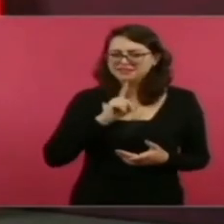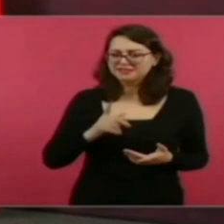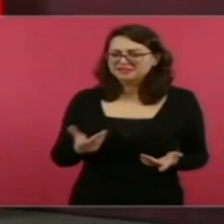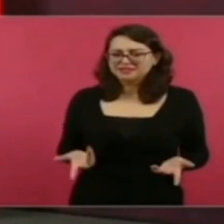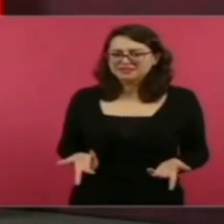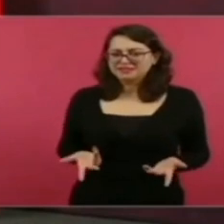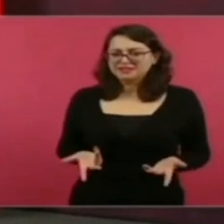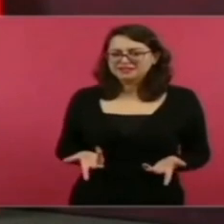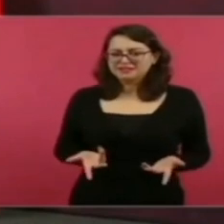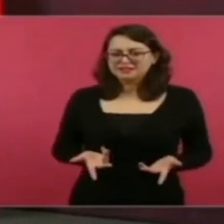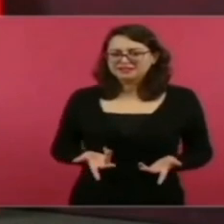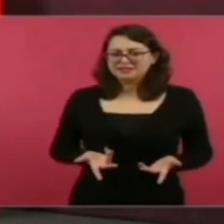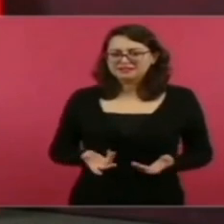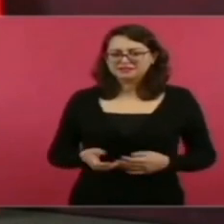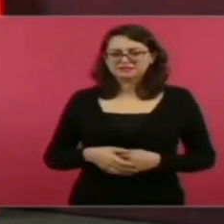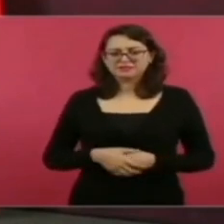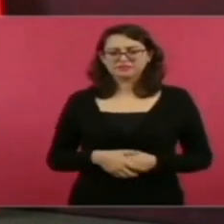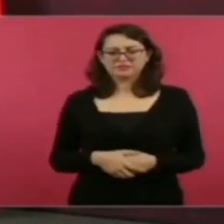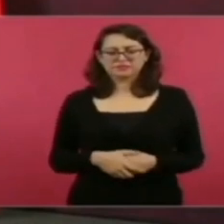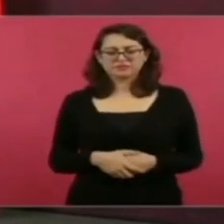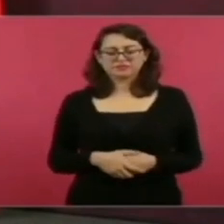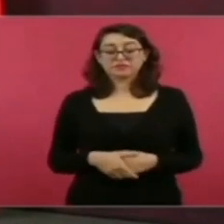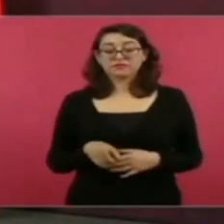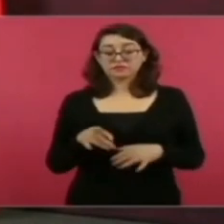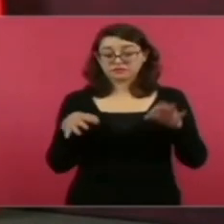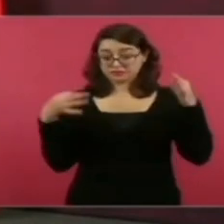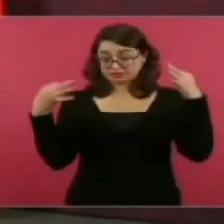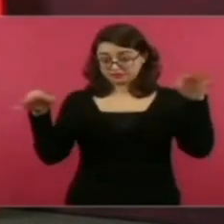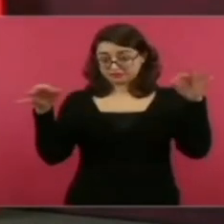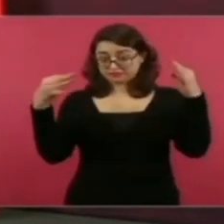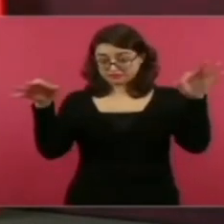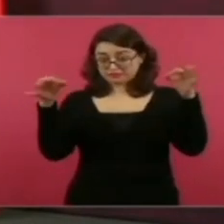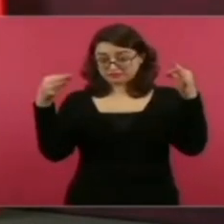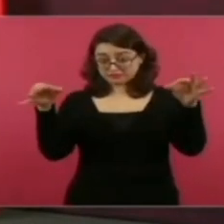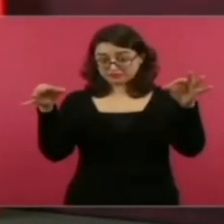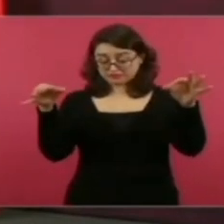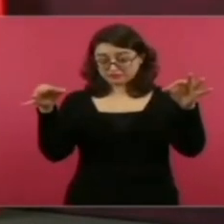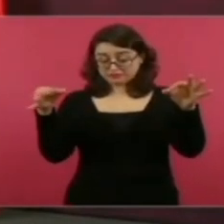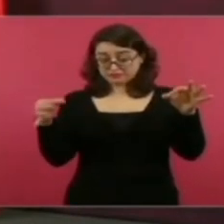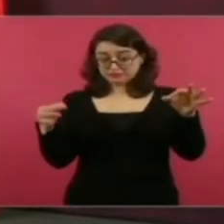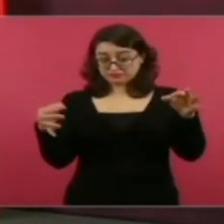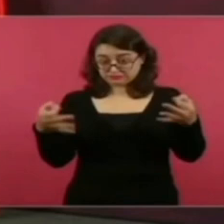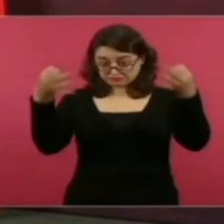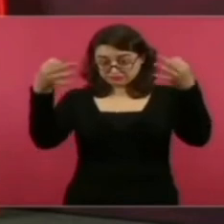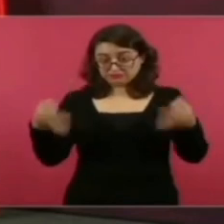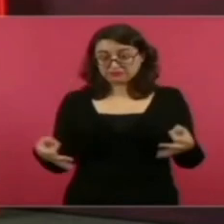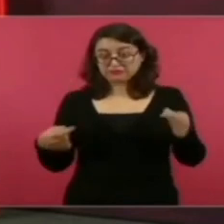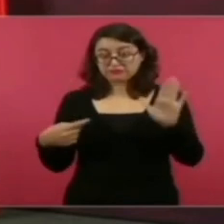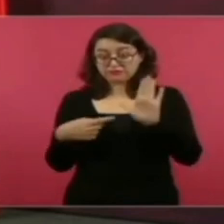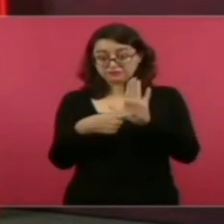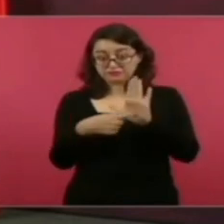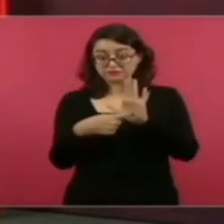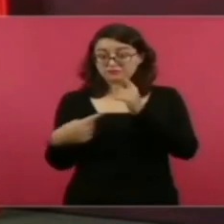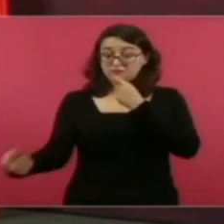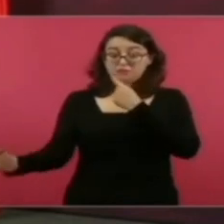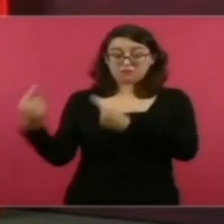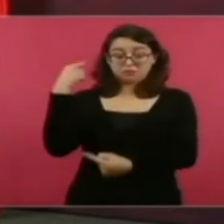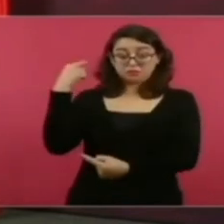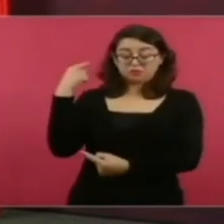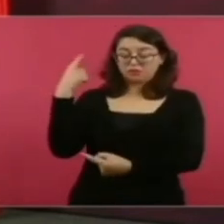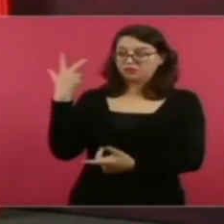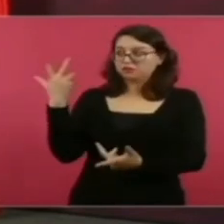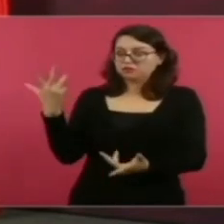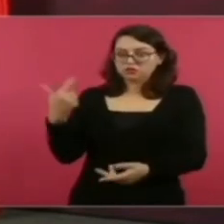Este es el documento oficial. Este es el documento oficial. Pero, ¿qué es lo que me acomodan? ver,